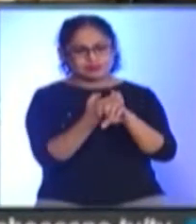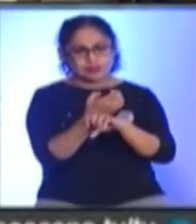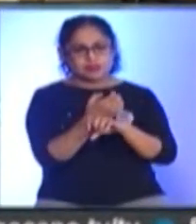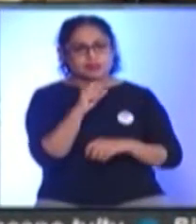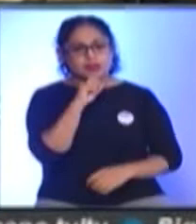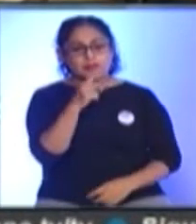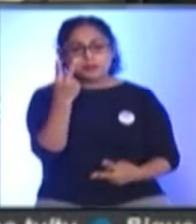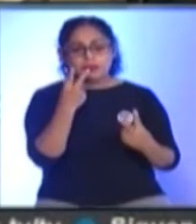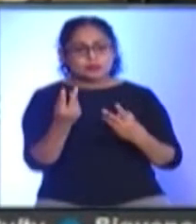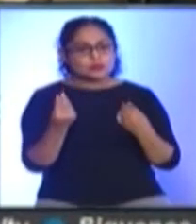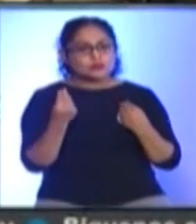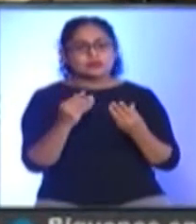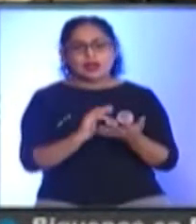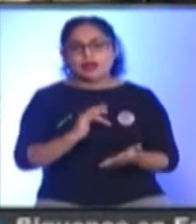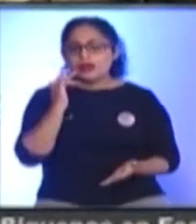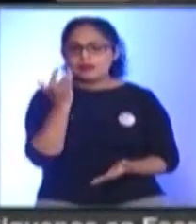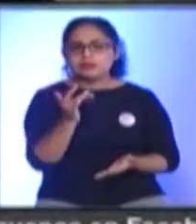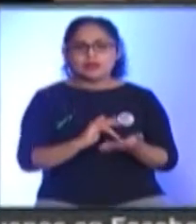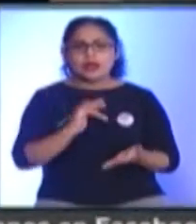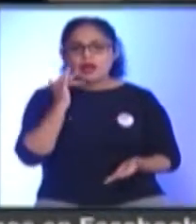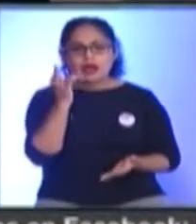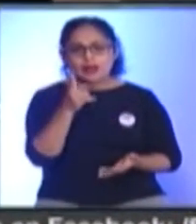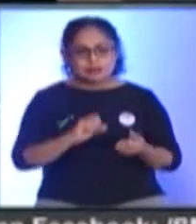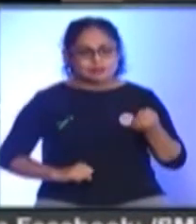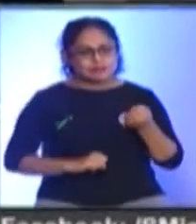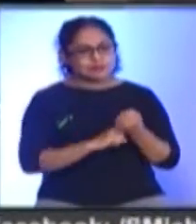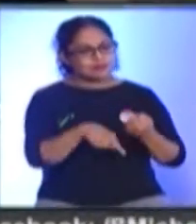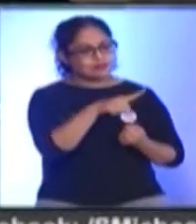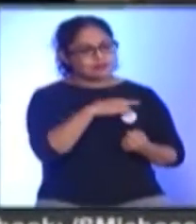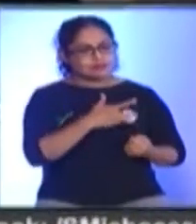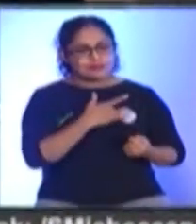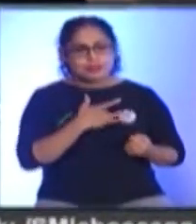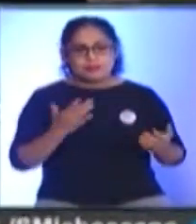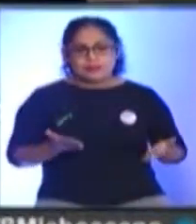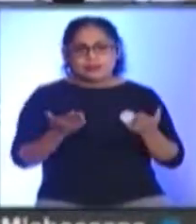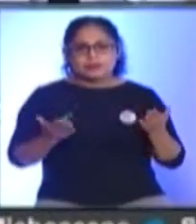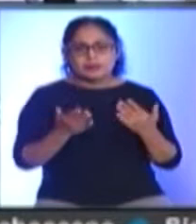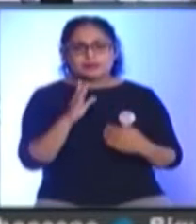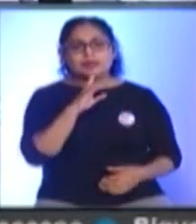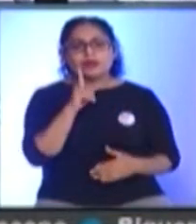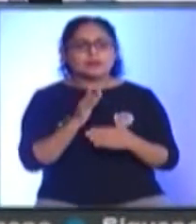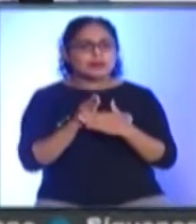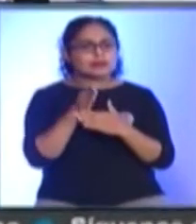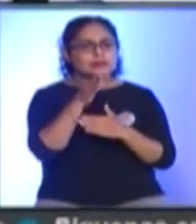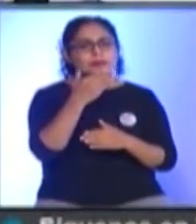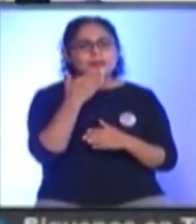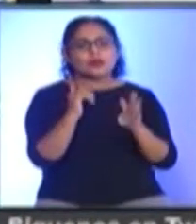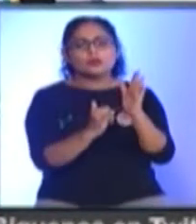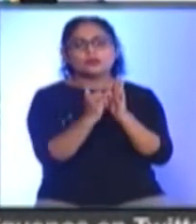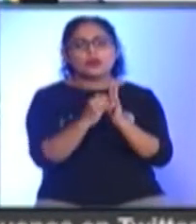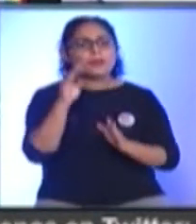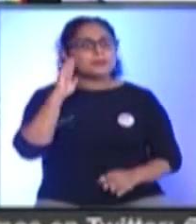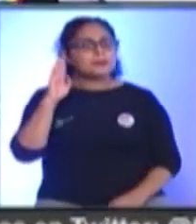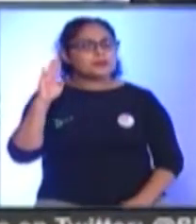las fronteras Gracias Gracias Por impulsarnos A ser mejores A ir más lejos Y a que juntos Construyamos Un